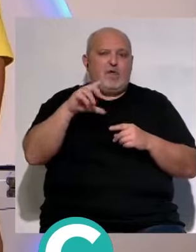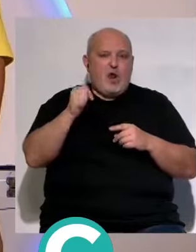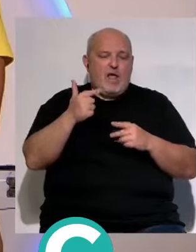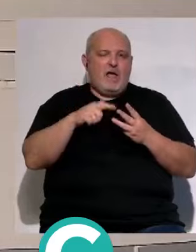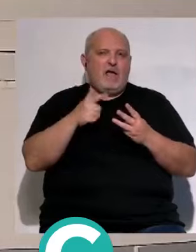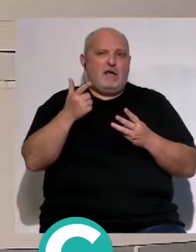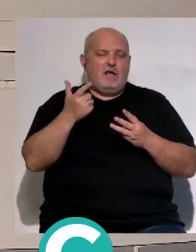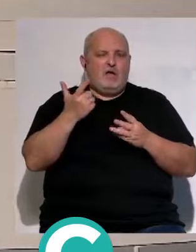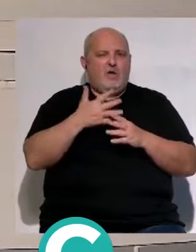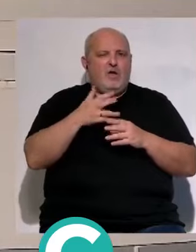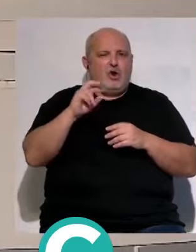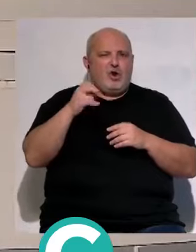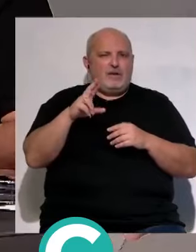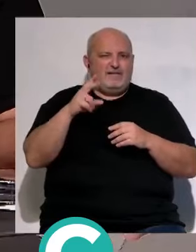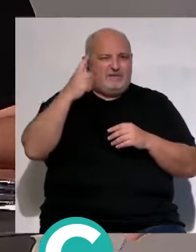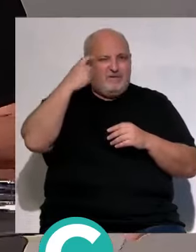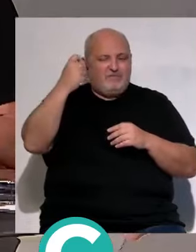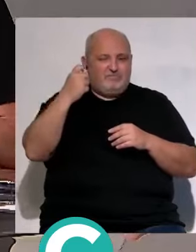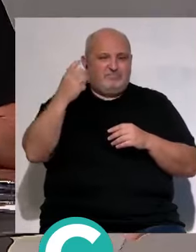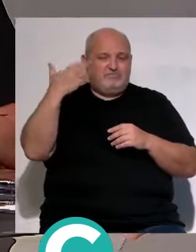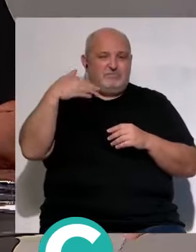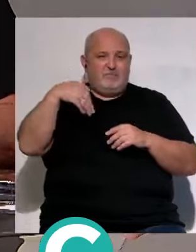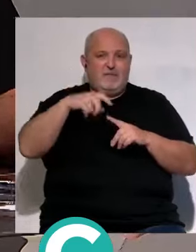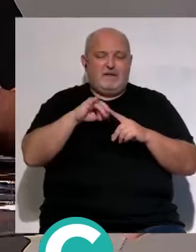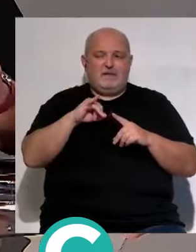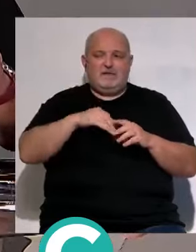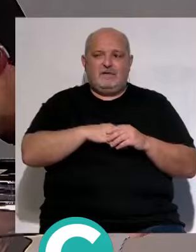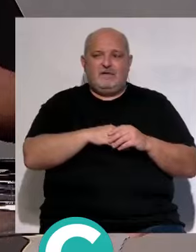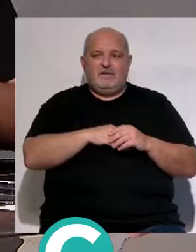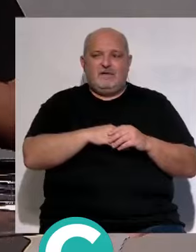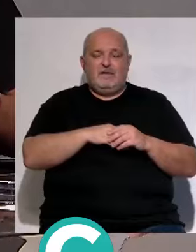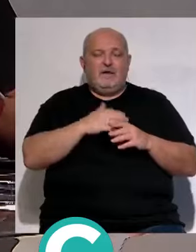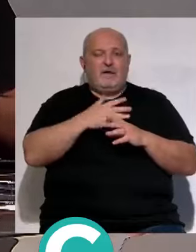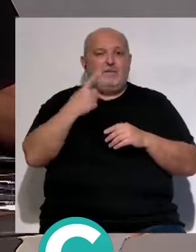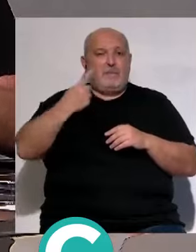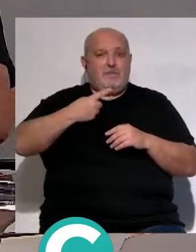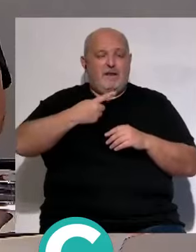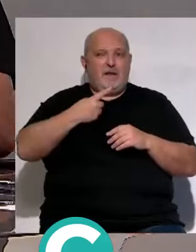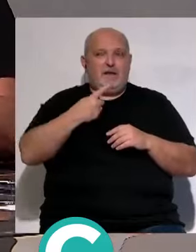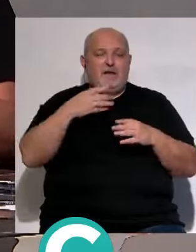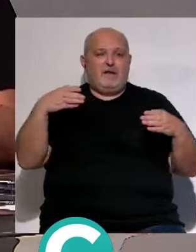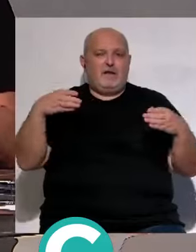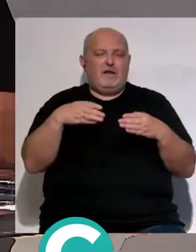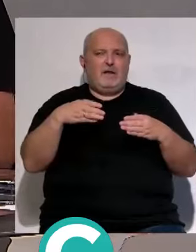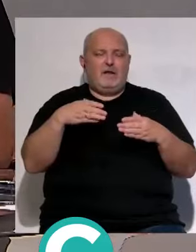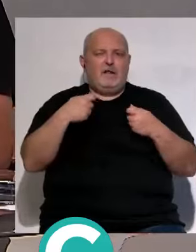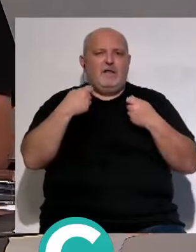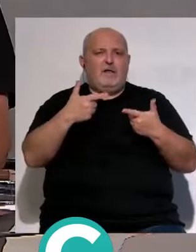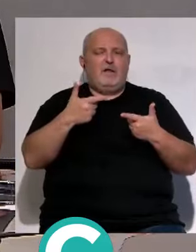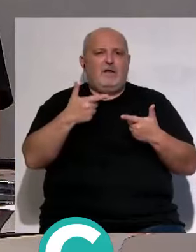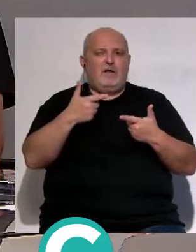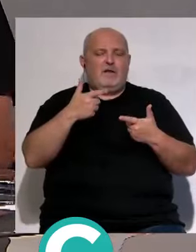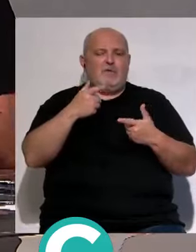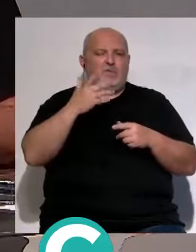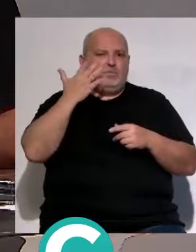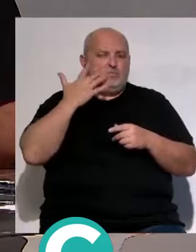como Roy es verdad que Roy es selección acordaros y ahí discrebo totalmente futbolista de primera edición pertenece a una plantilla y dice le han dado un rol